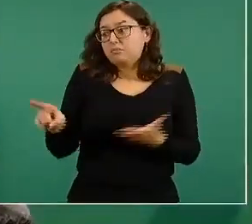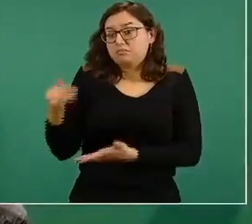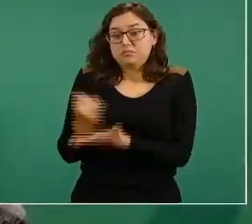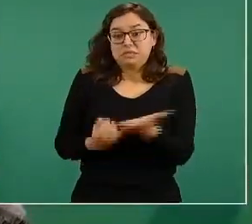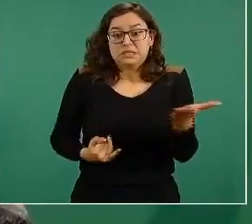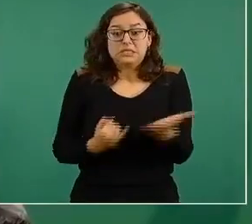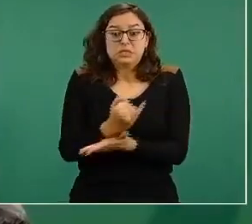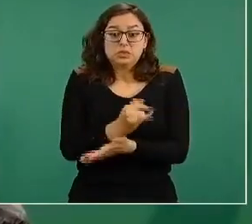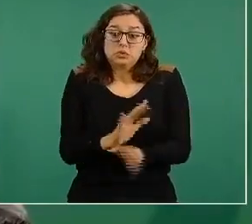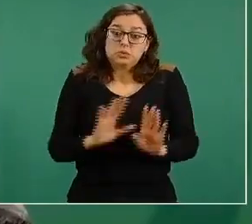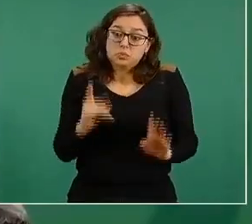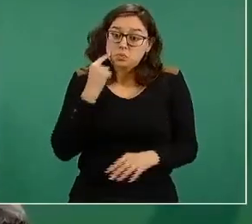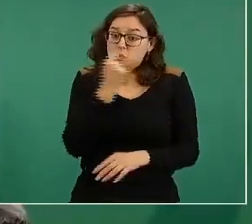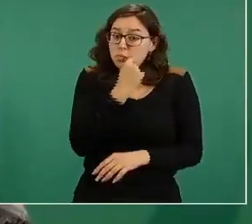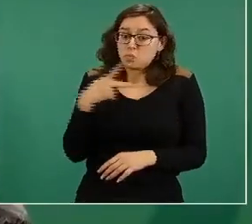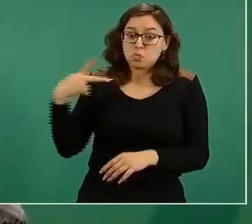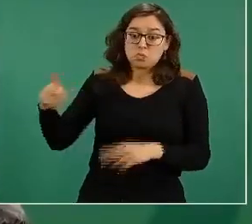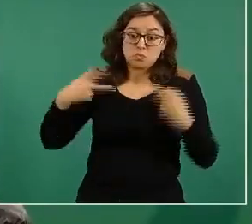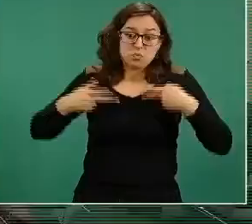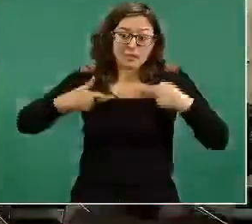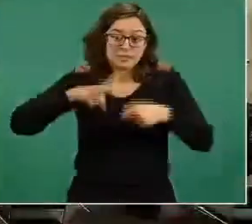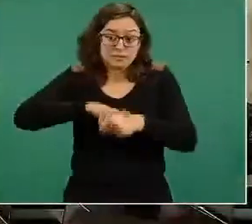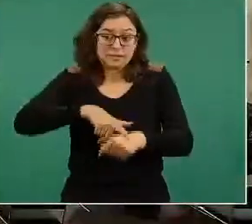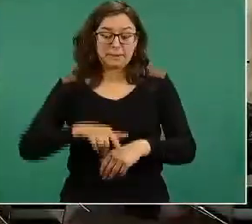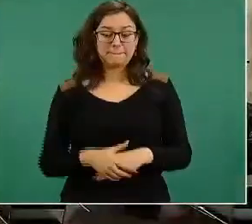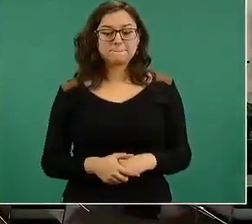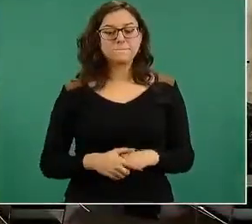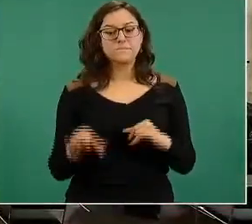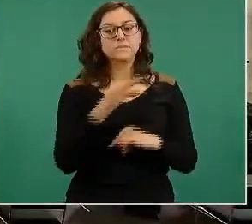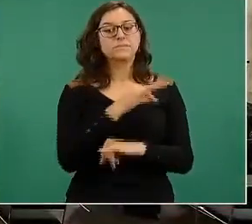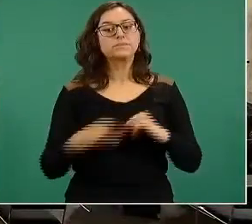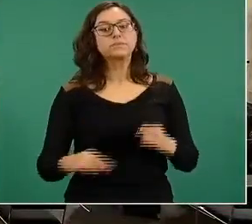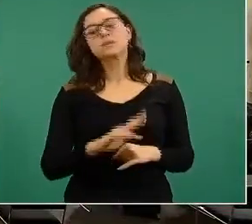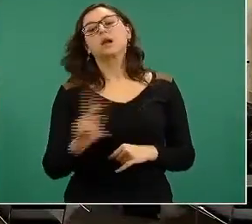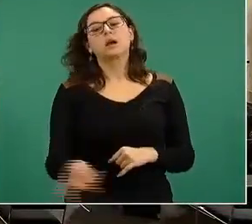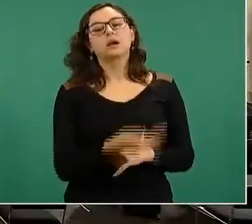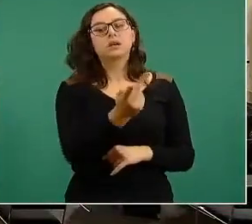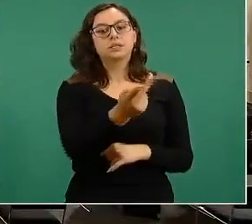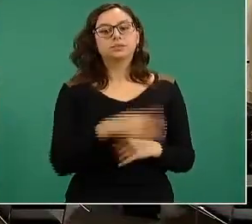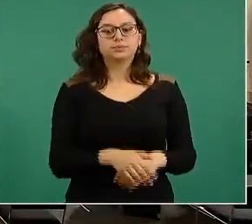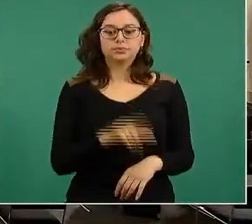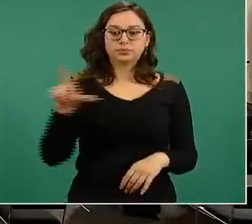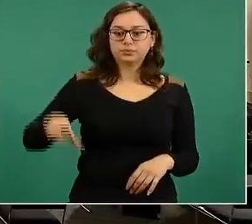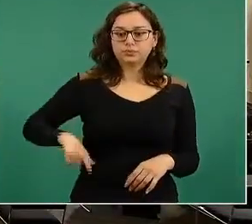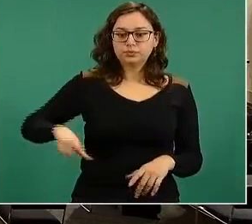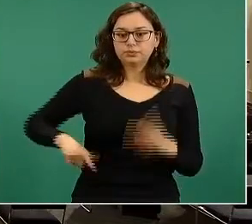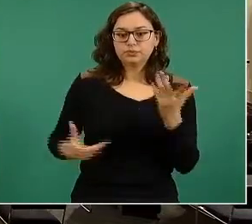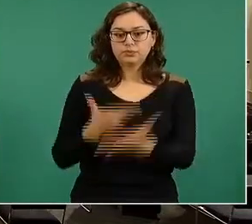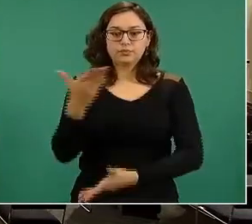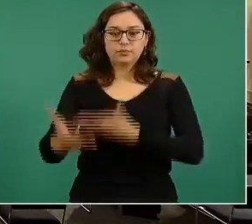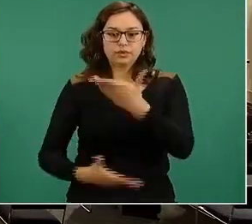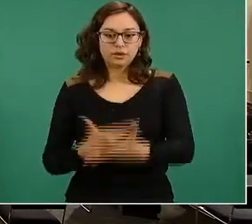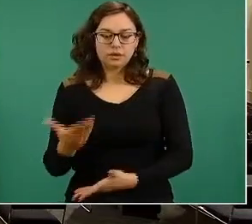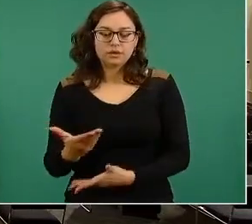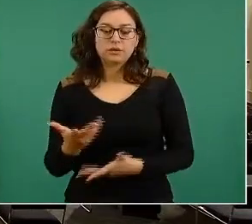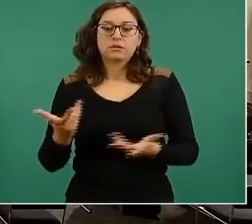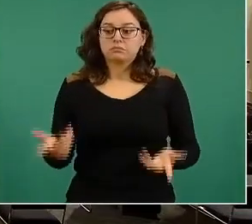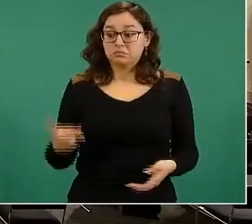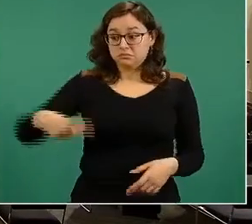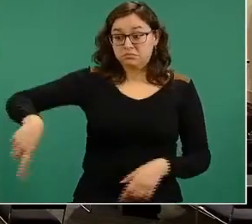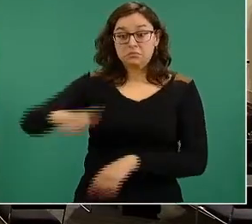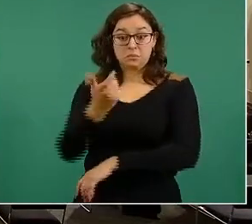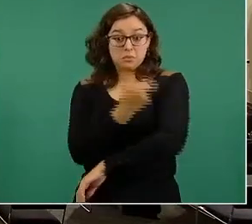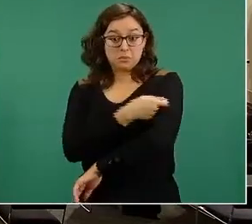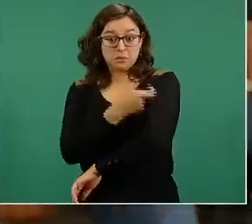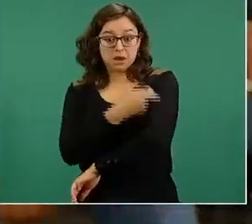sin estar en desacuerdo con ella. Por último, preguntarle sobre los servidores de la Nación. Ayer decía el doctor Gatell que van a recibir la